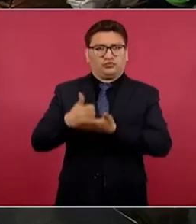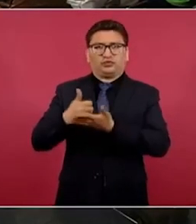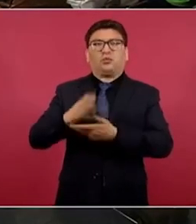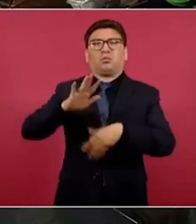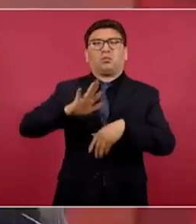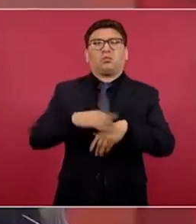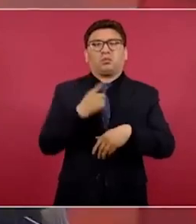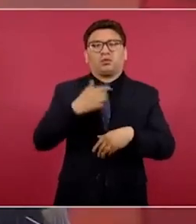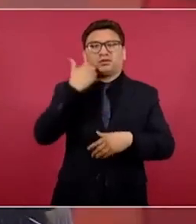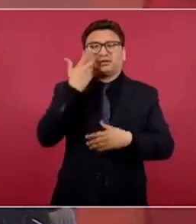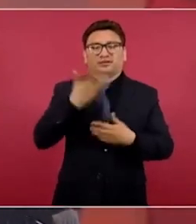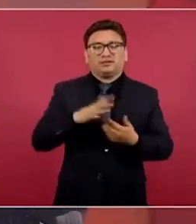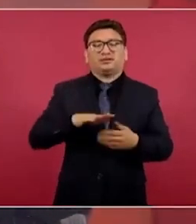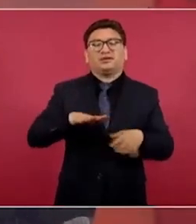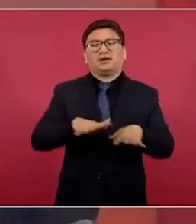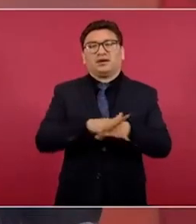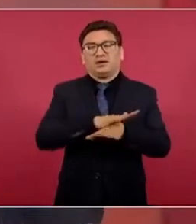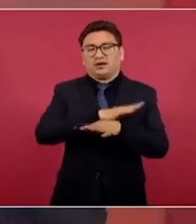transformación.